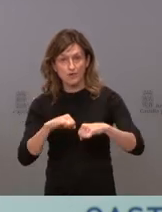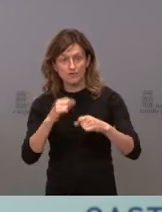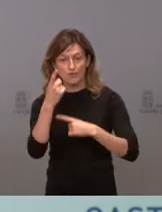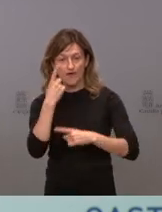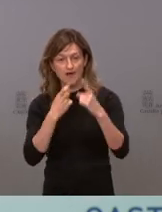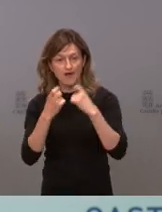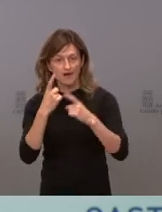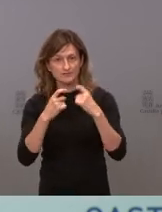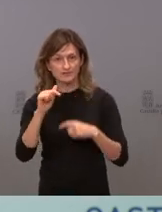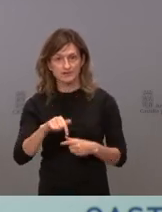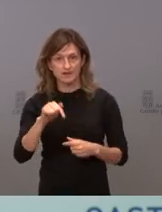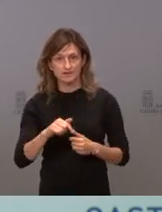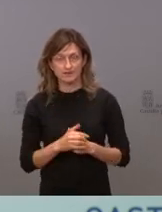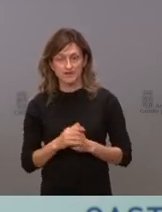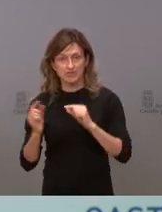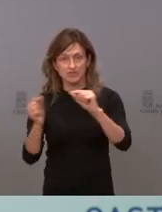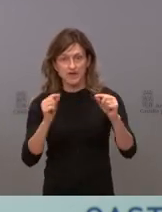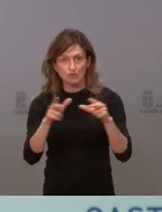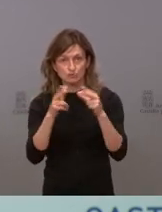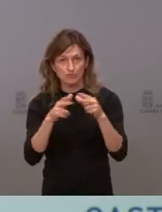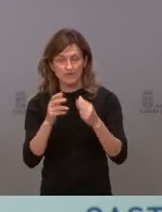también, aquí, con el diálogo social.